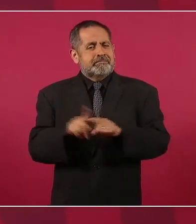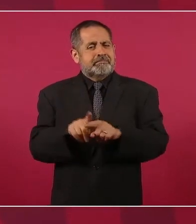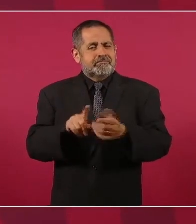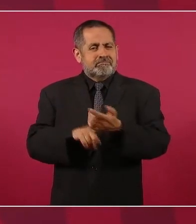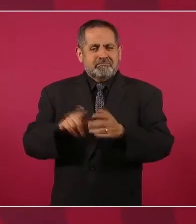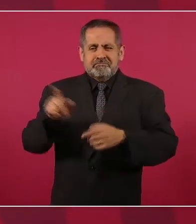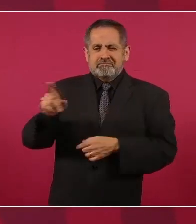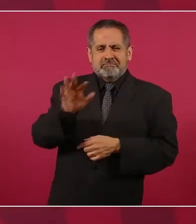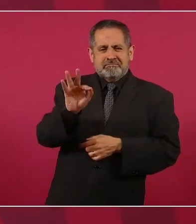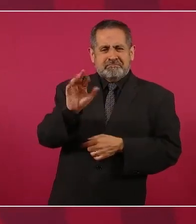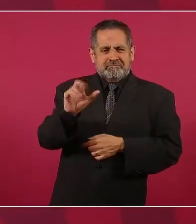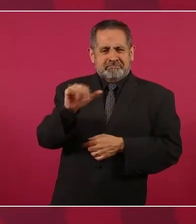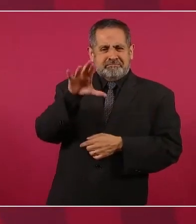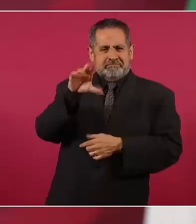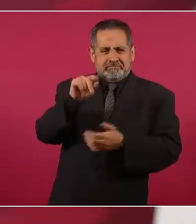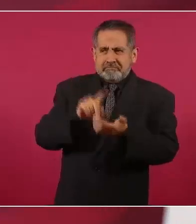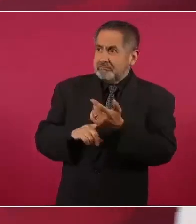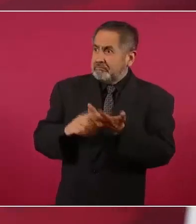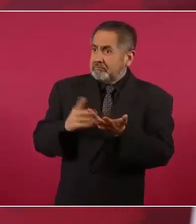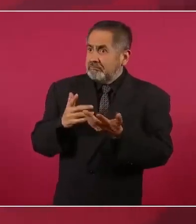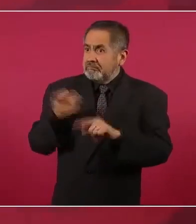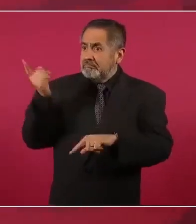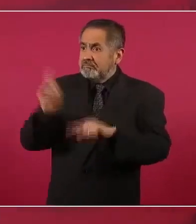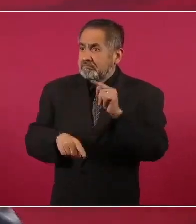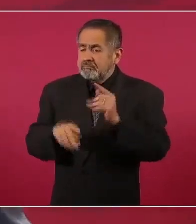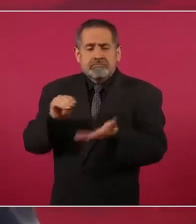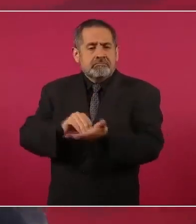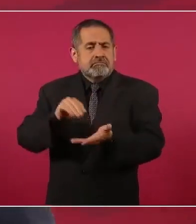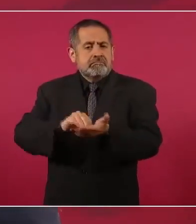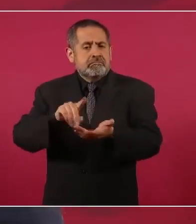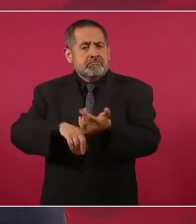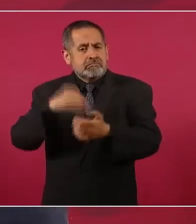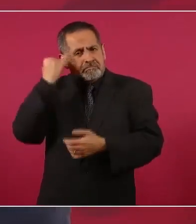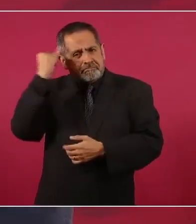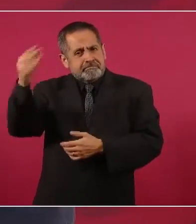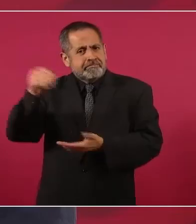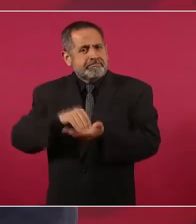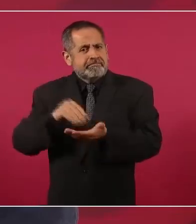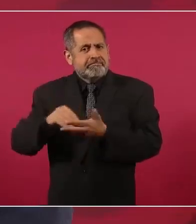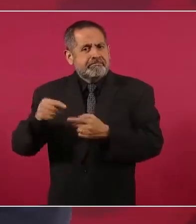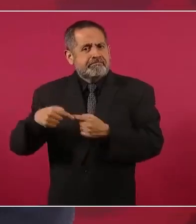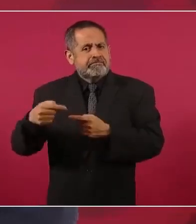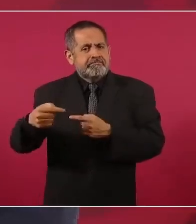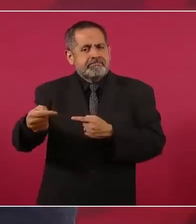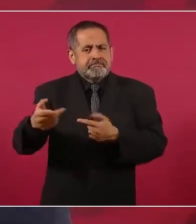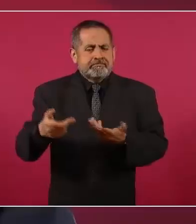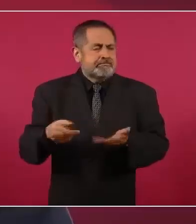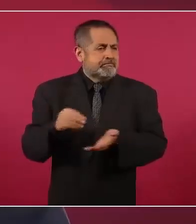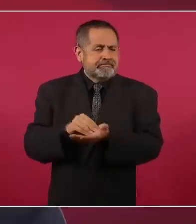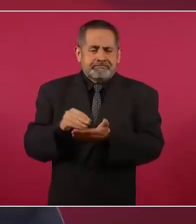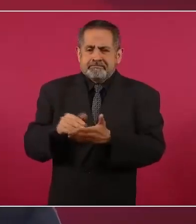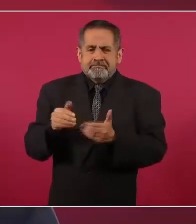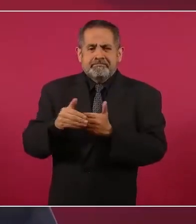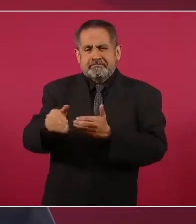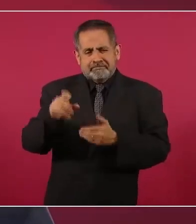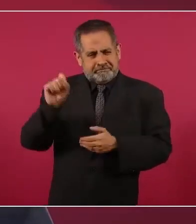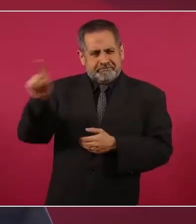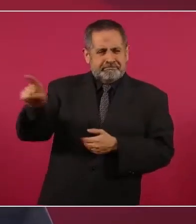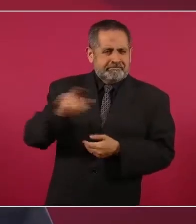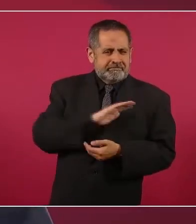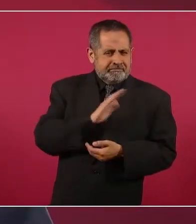que se aplica en España,